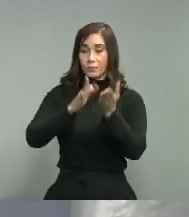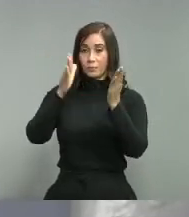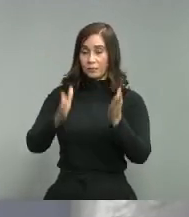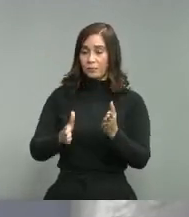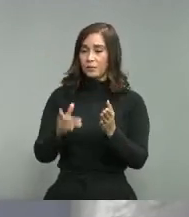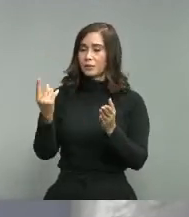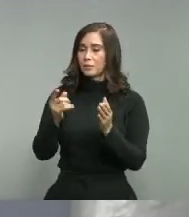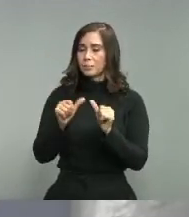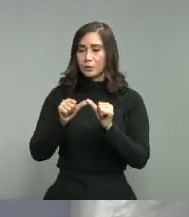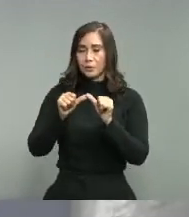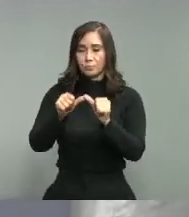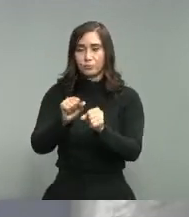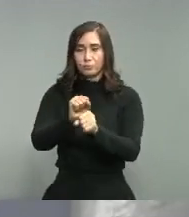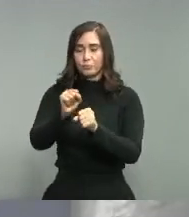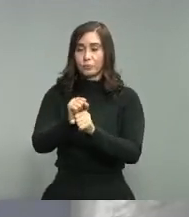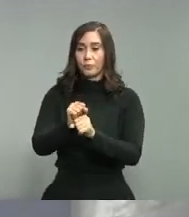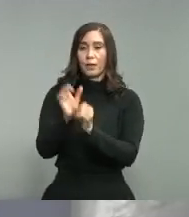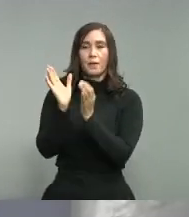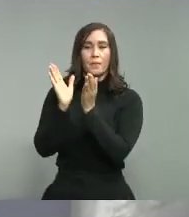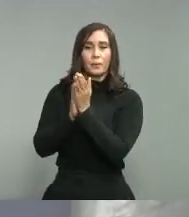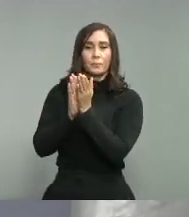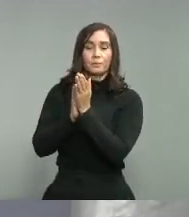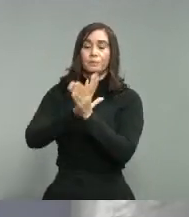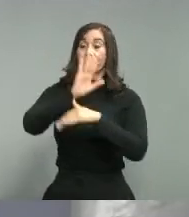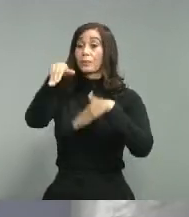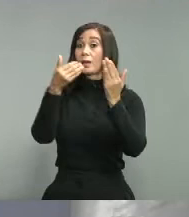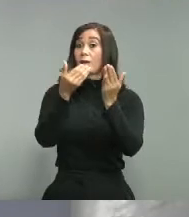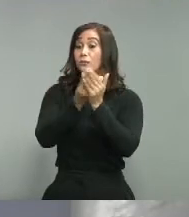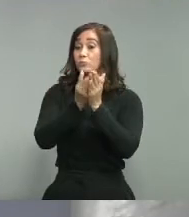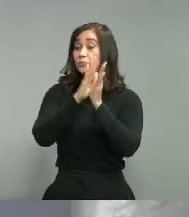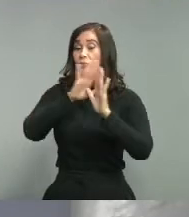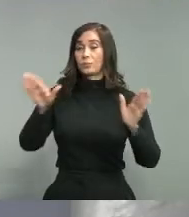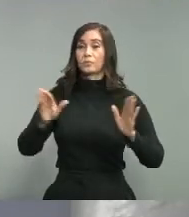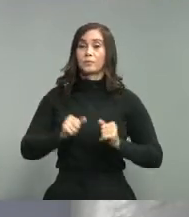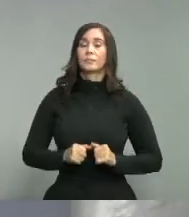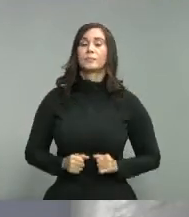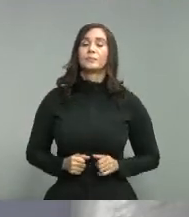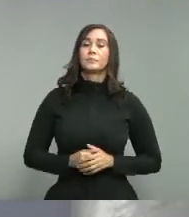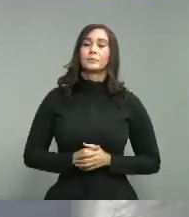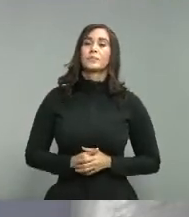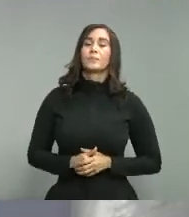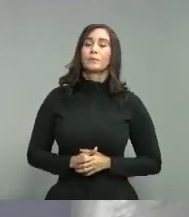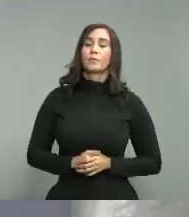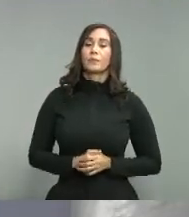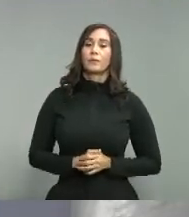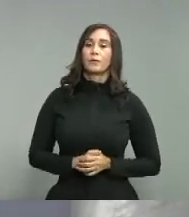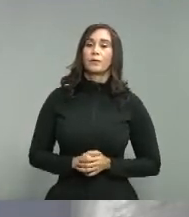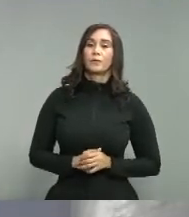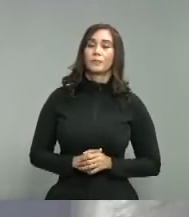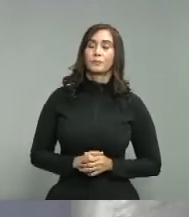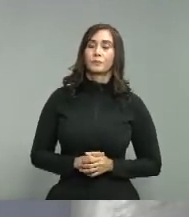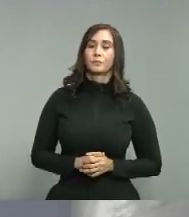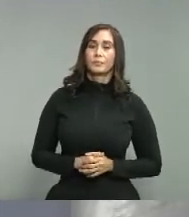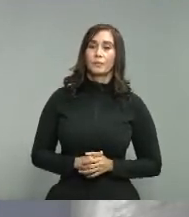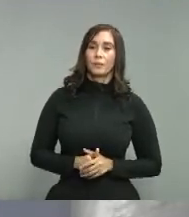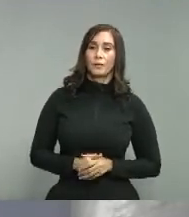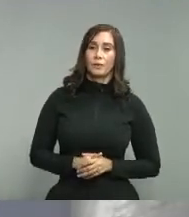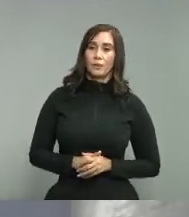Felicidades a todas las enfermeras del país y debo aprovechar para decir